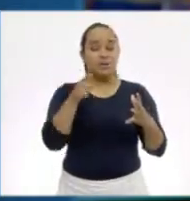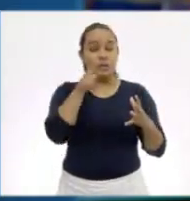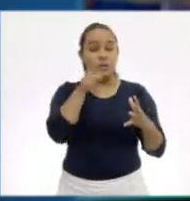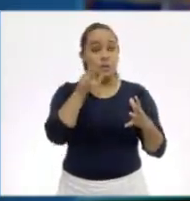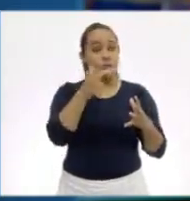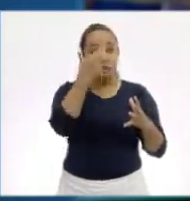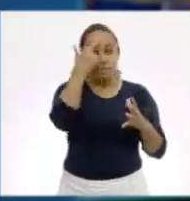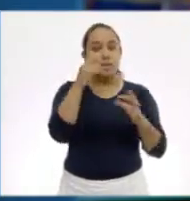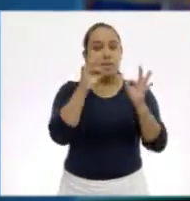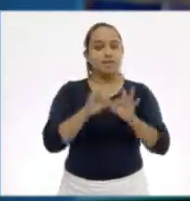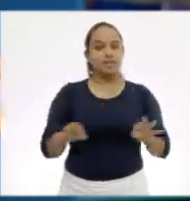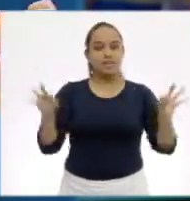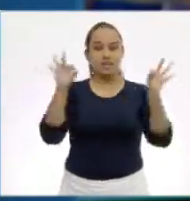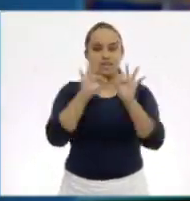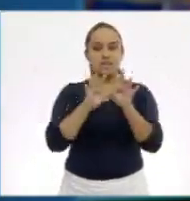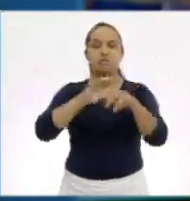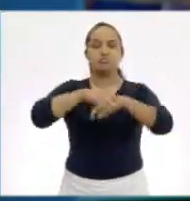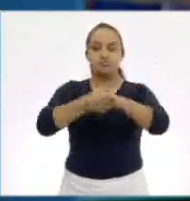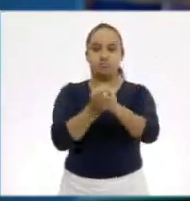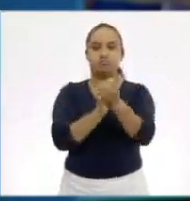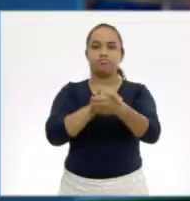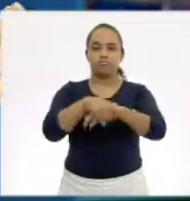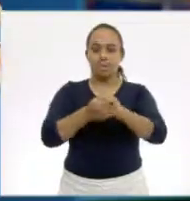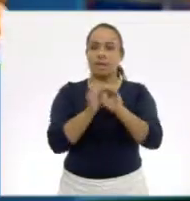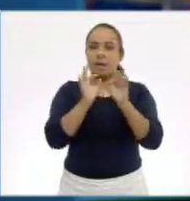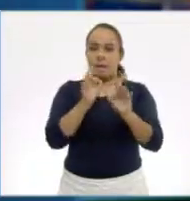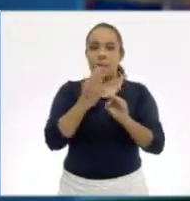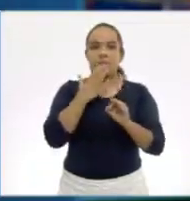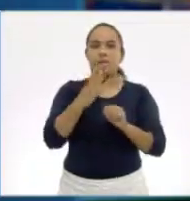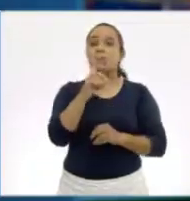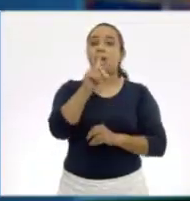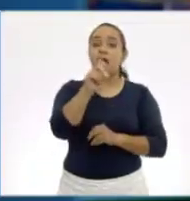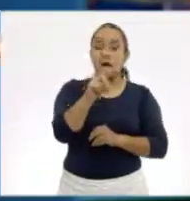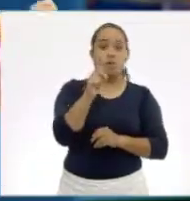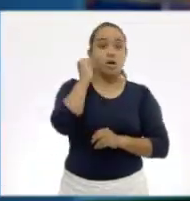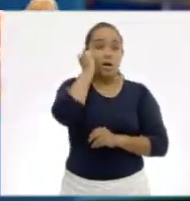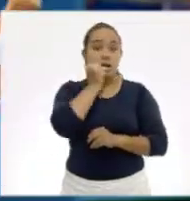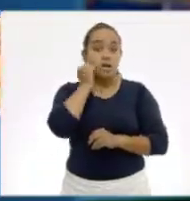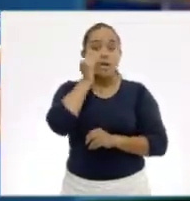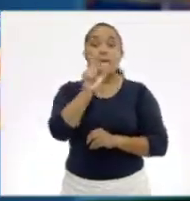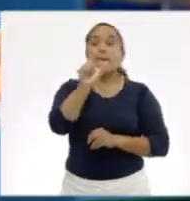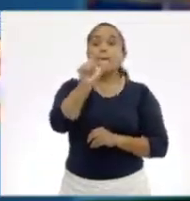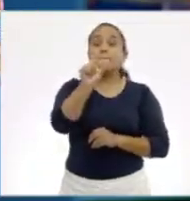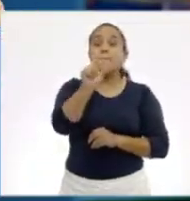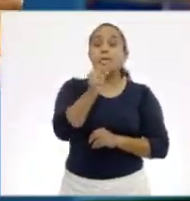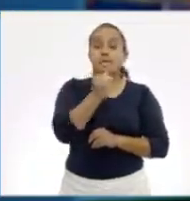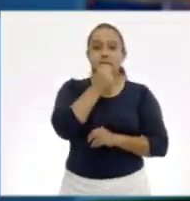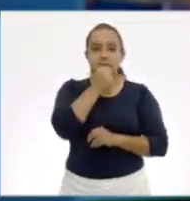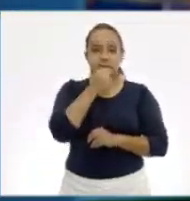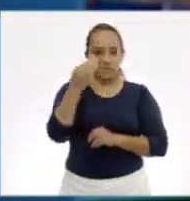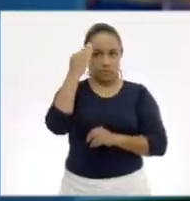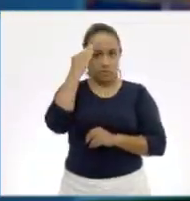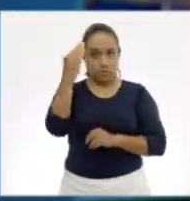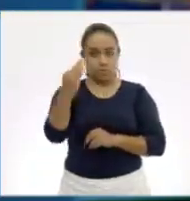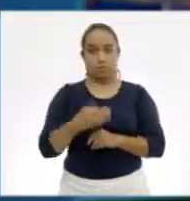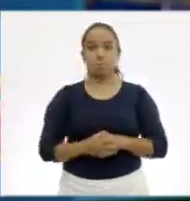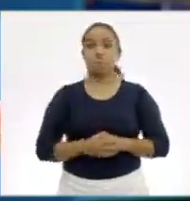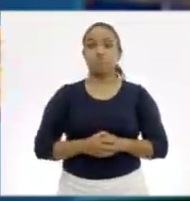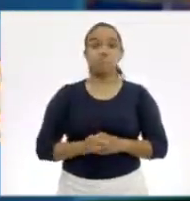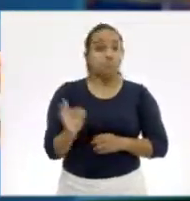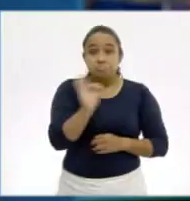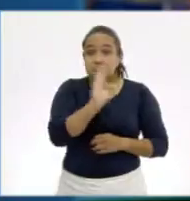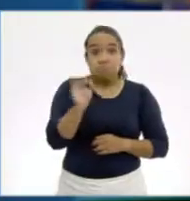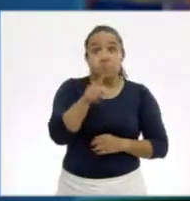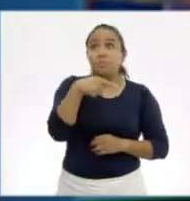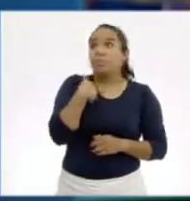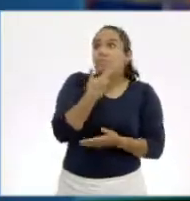Recuerda que es importante lavar muy bien tus manos con agua y con jabón durante 20 segundos. Si